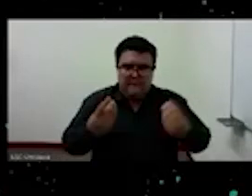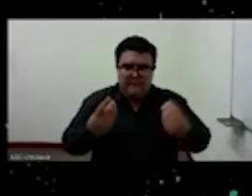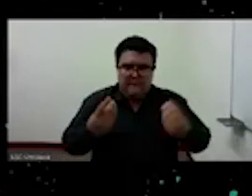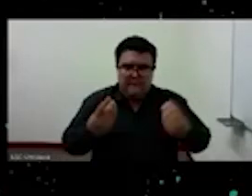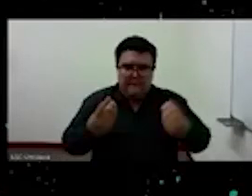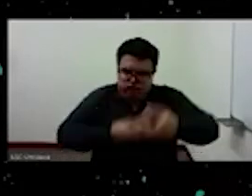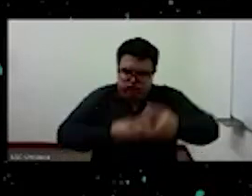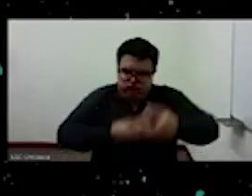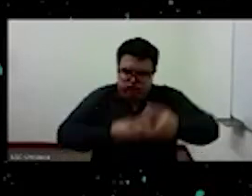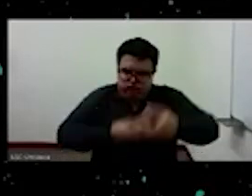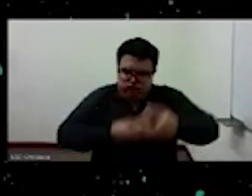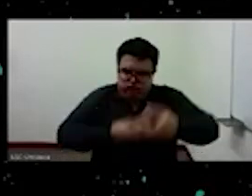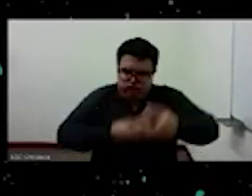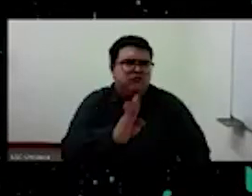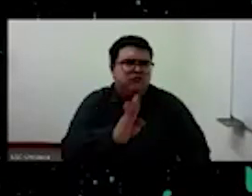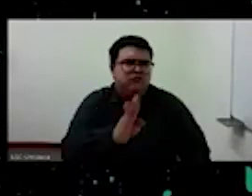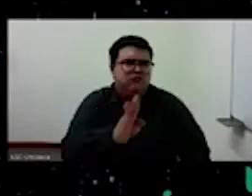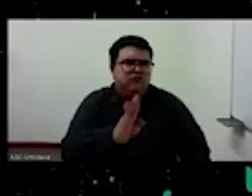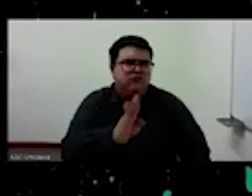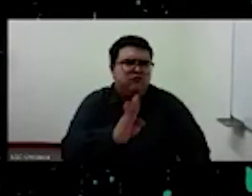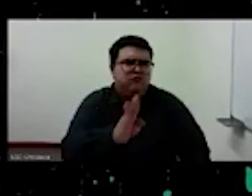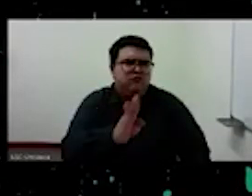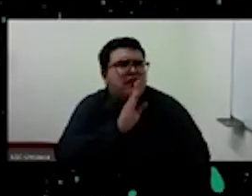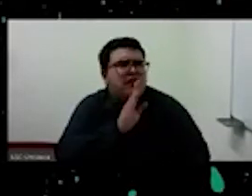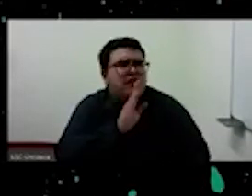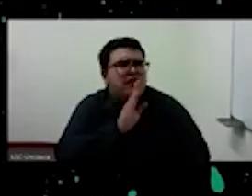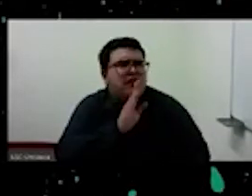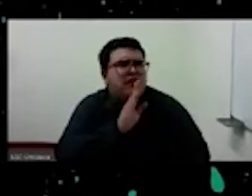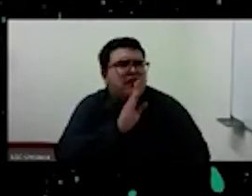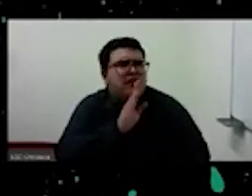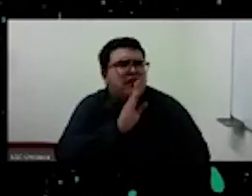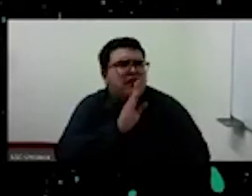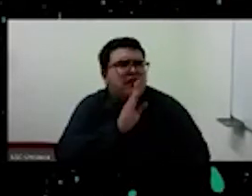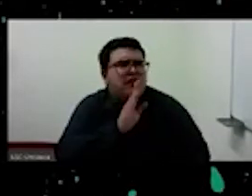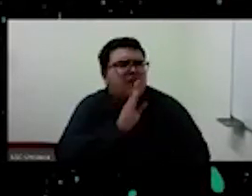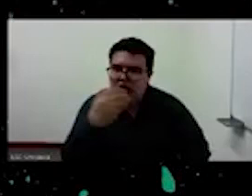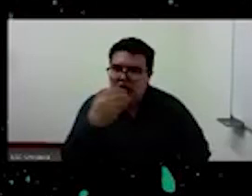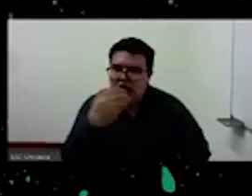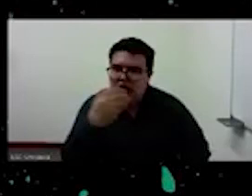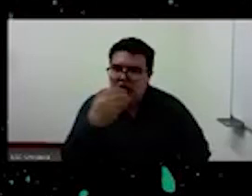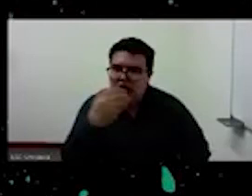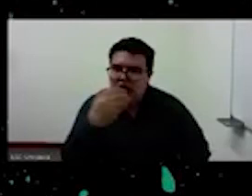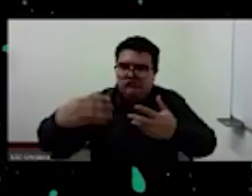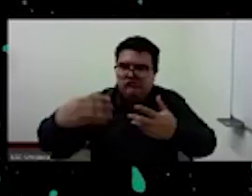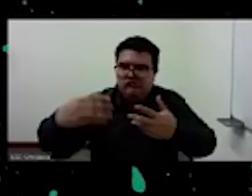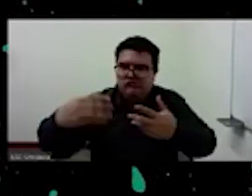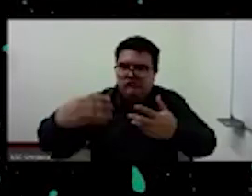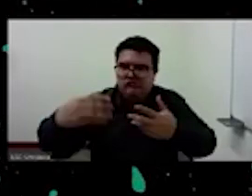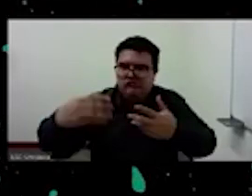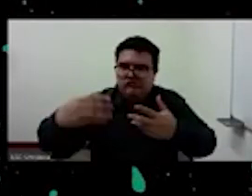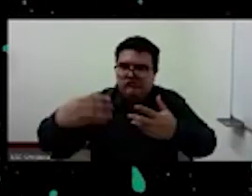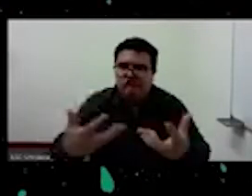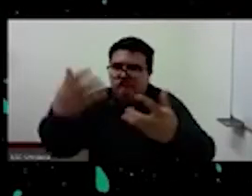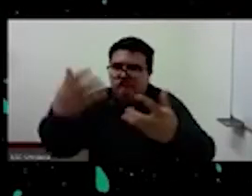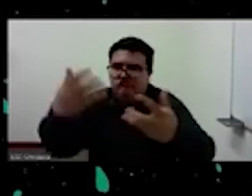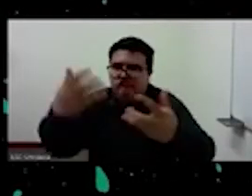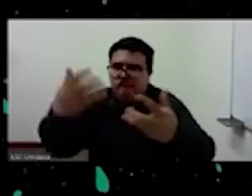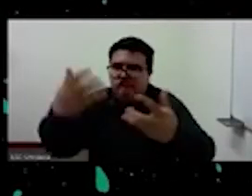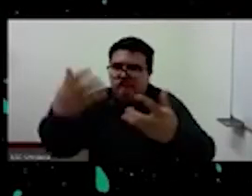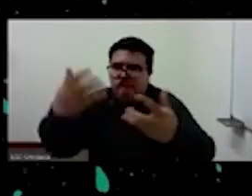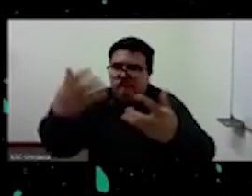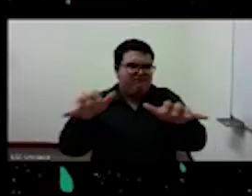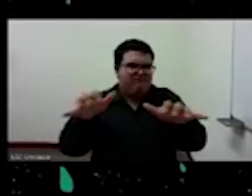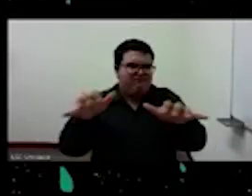por por el intento capitalista de de acelerar nuestra producción